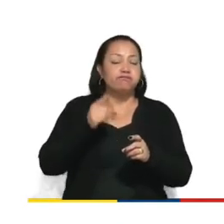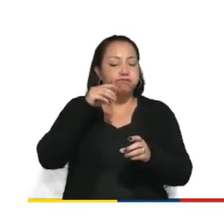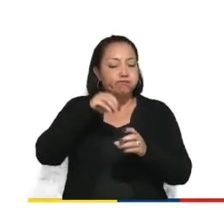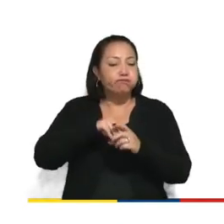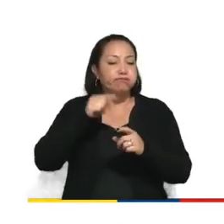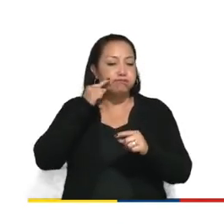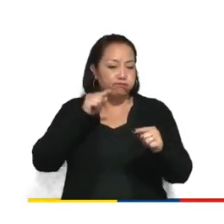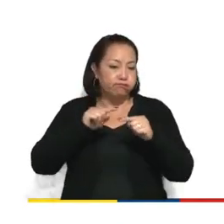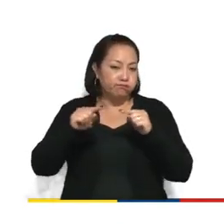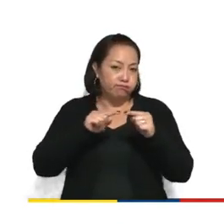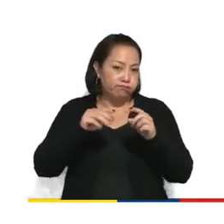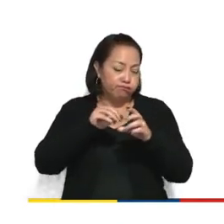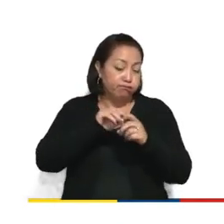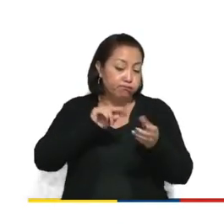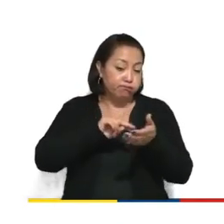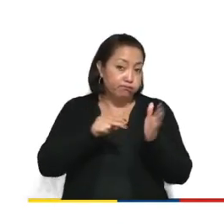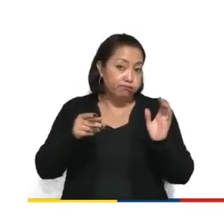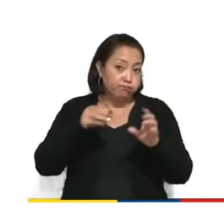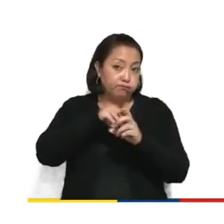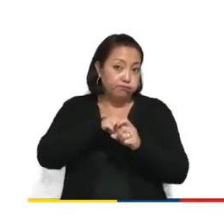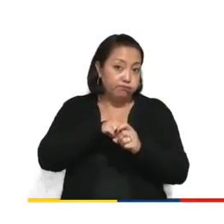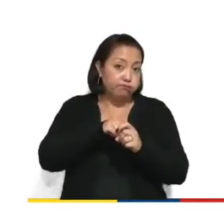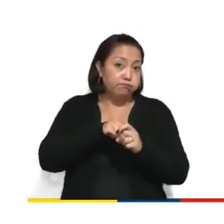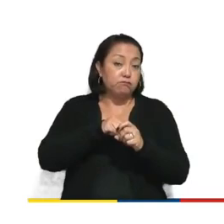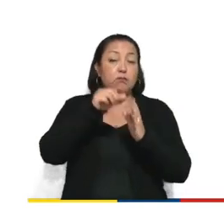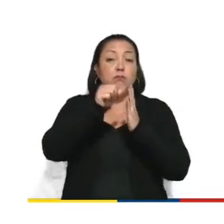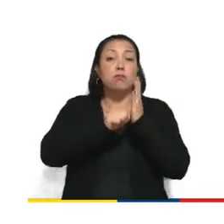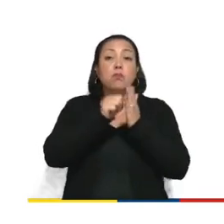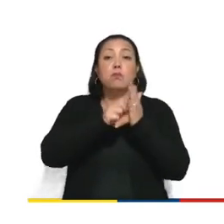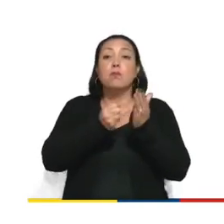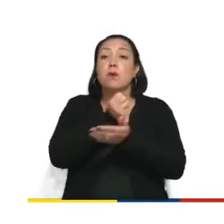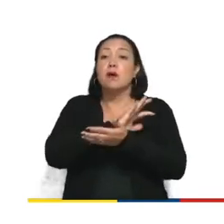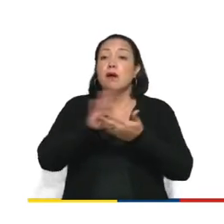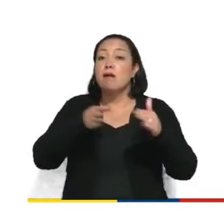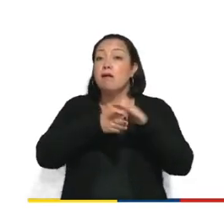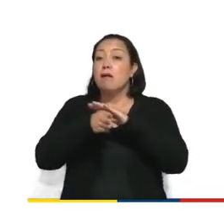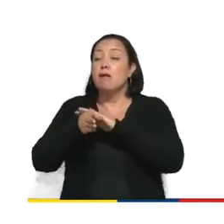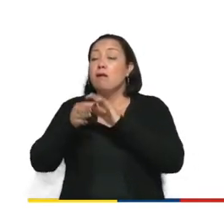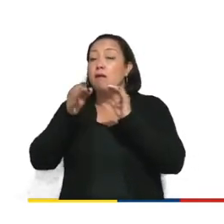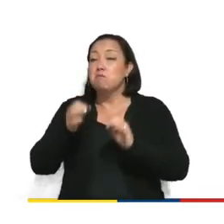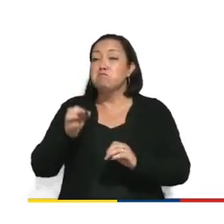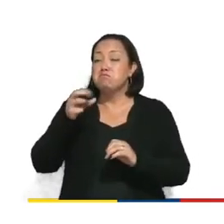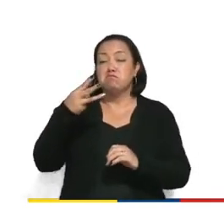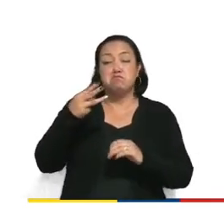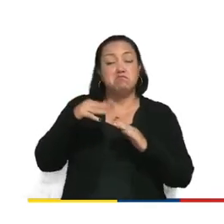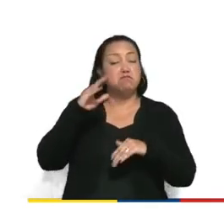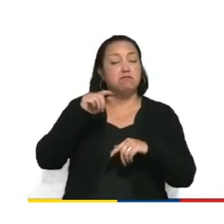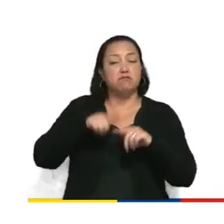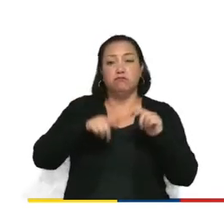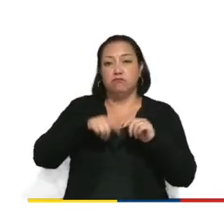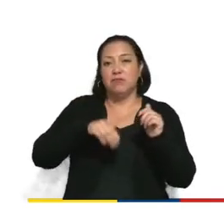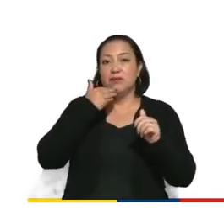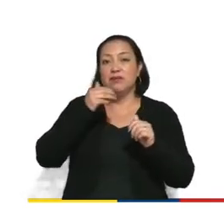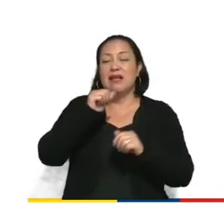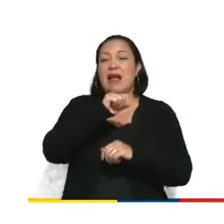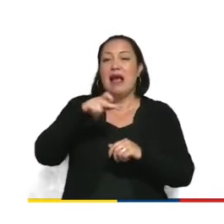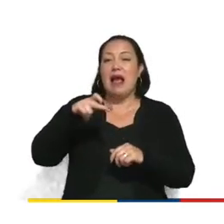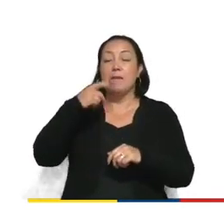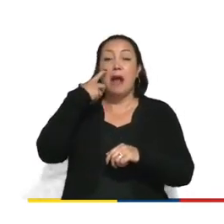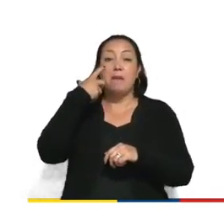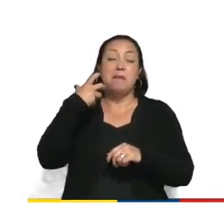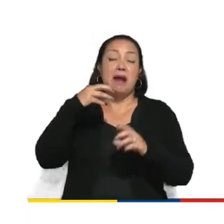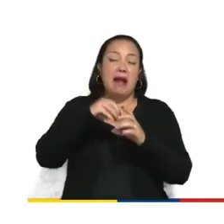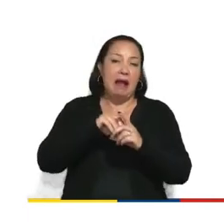y técnicamente dentro de más de tres programas de Zero Rating. Solamente esas grandes aplicaciones con más dinero, con una